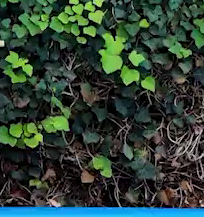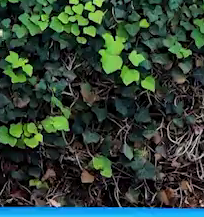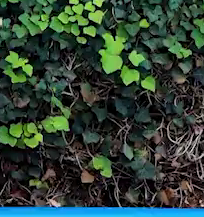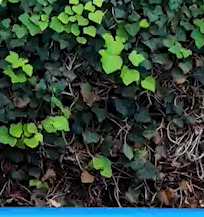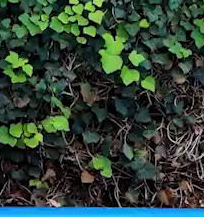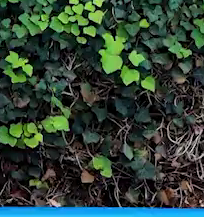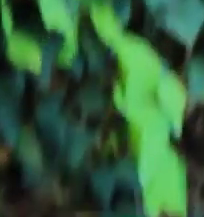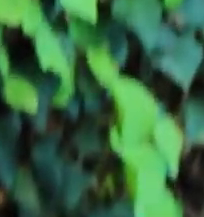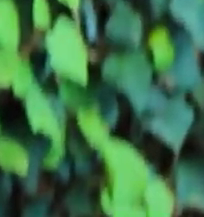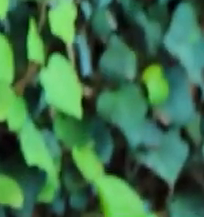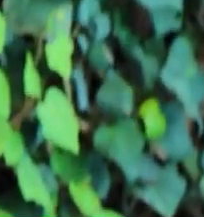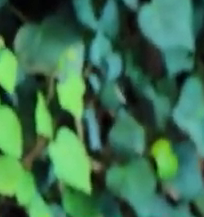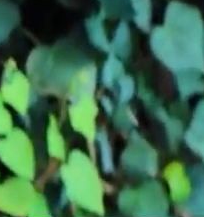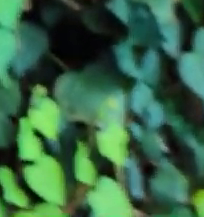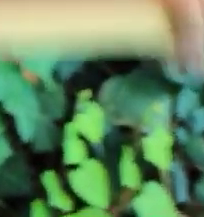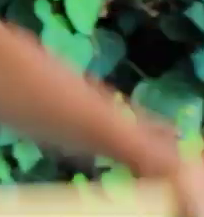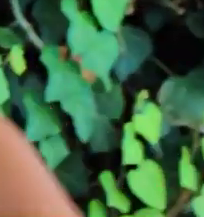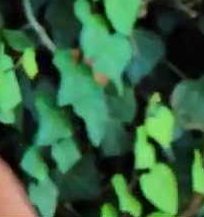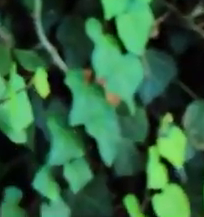una más,